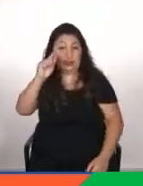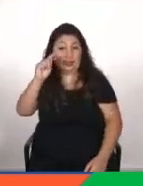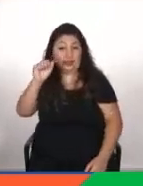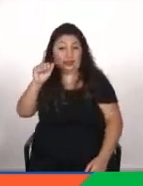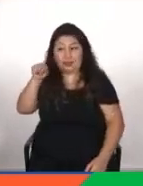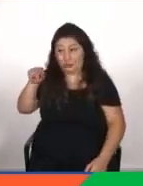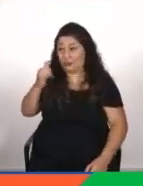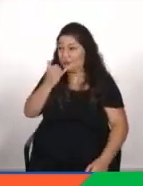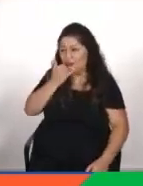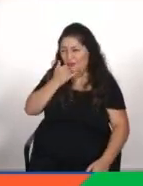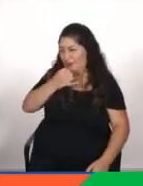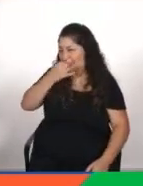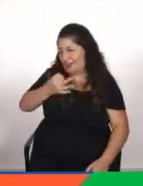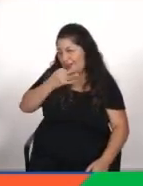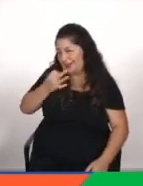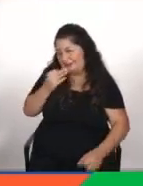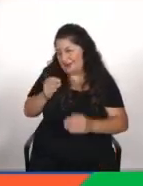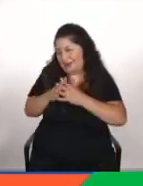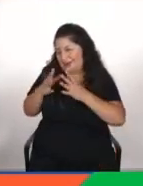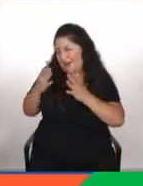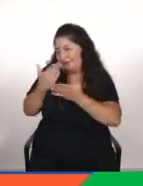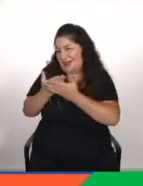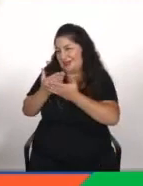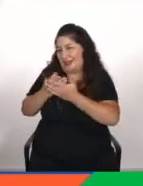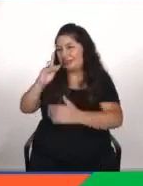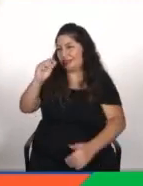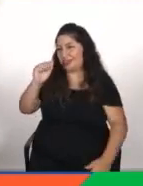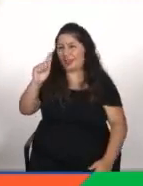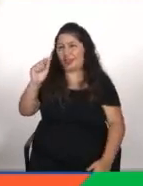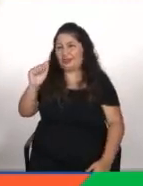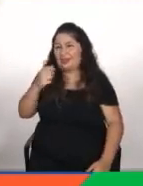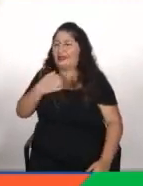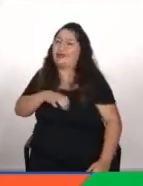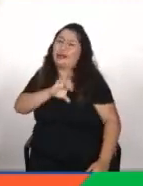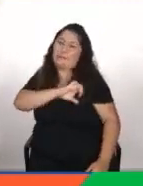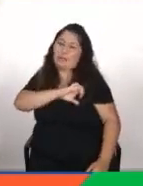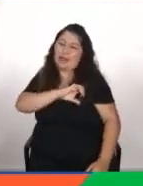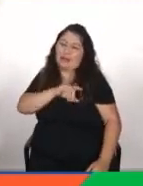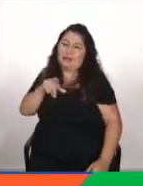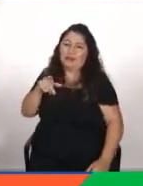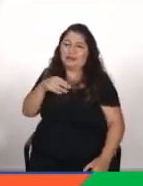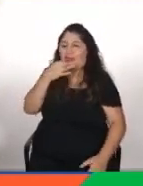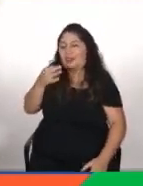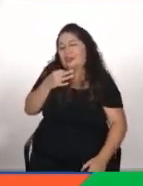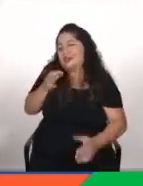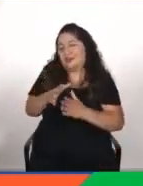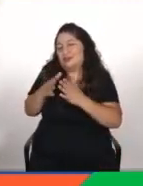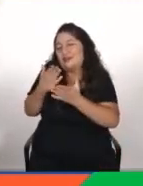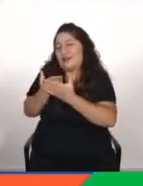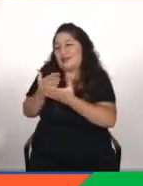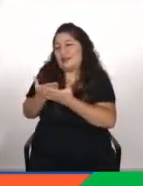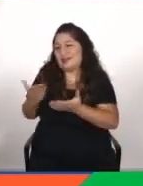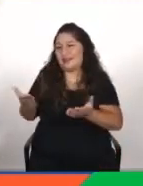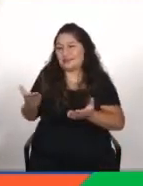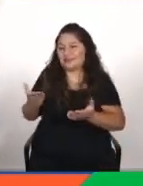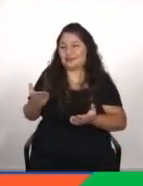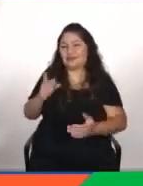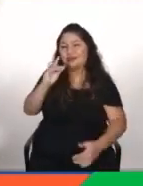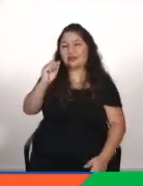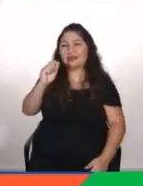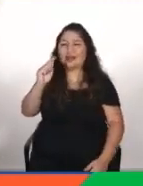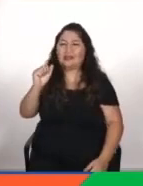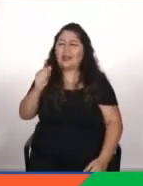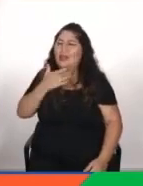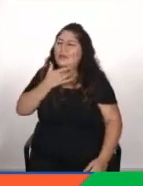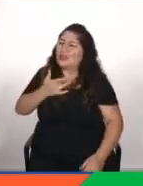disculpa usé un chilinismo harto en España pero me refiero a mucho una palabra que se usa mucho porque hay